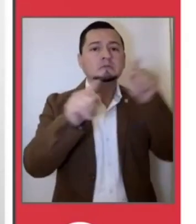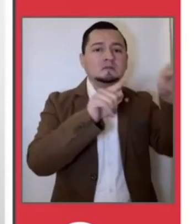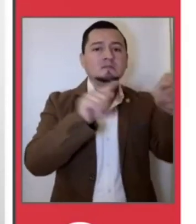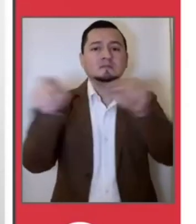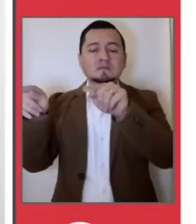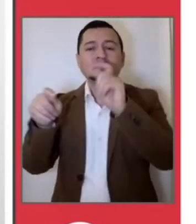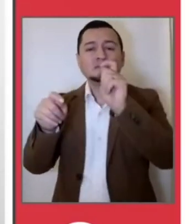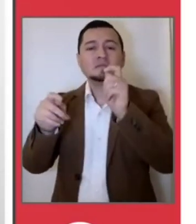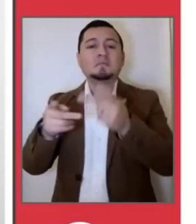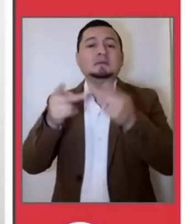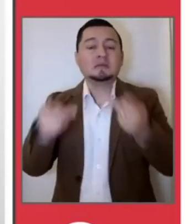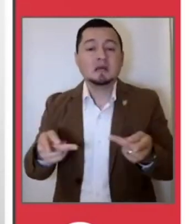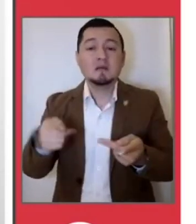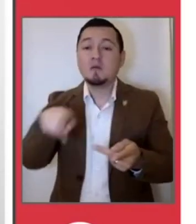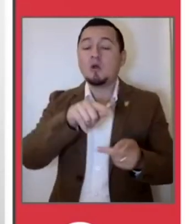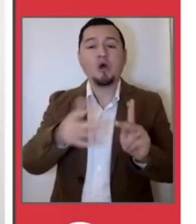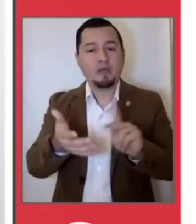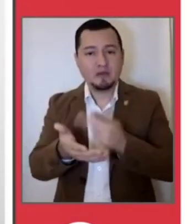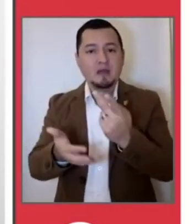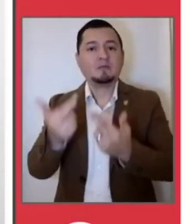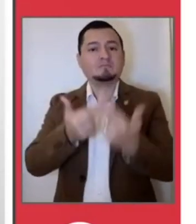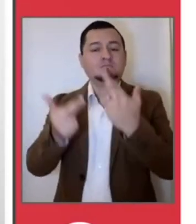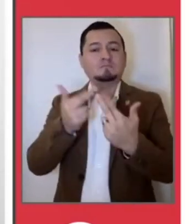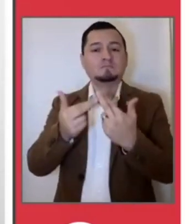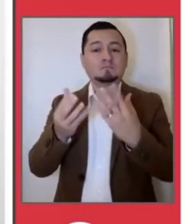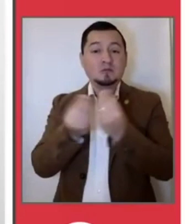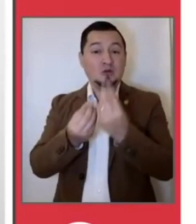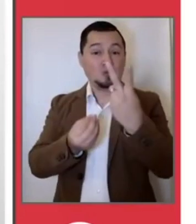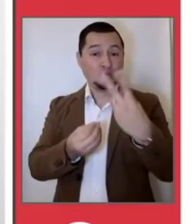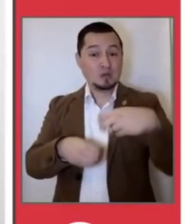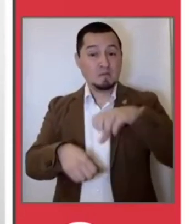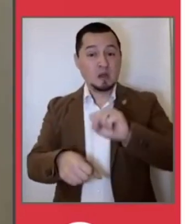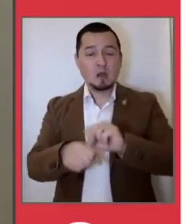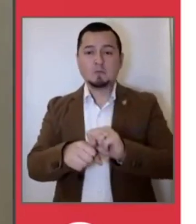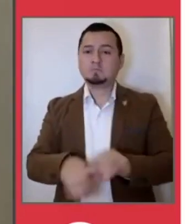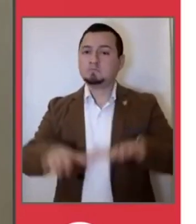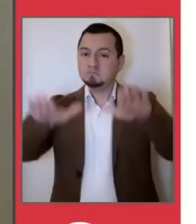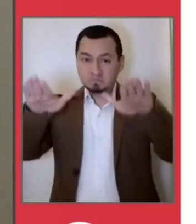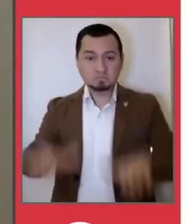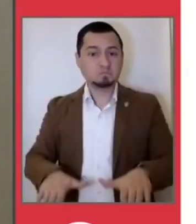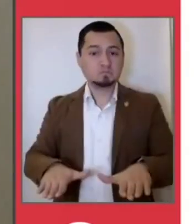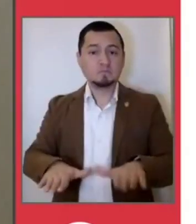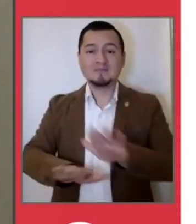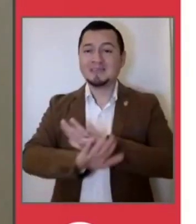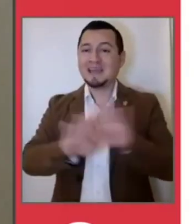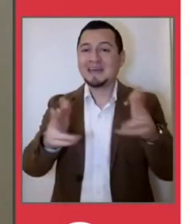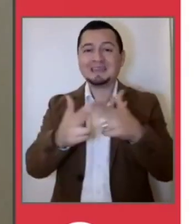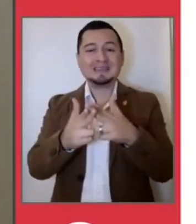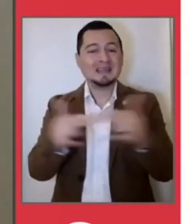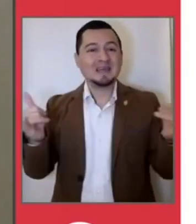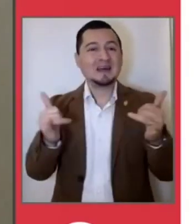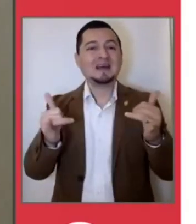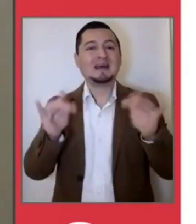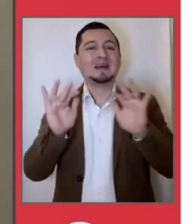cuanto a actividad presencial. Regresamos a una medida que fue aplicada también en el mes de marzo y que también contribuyó